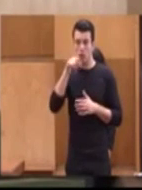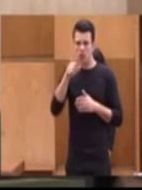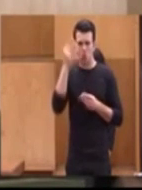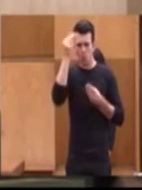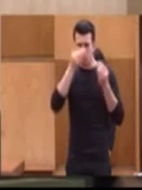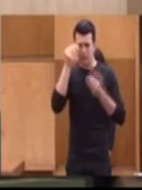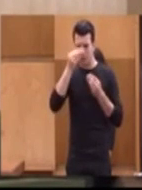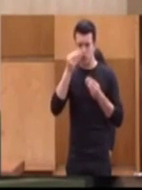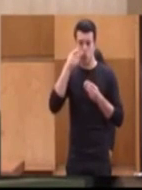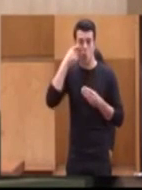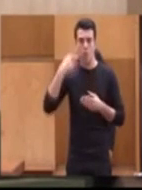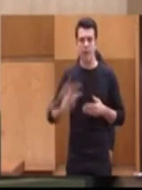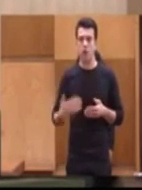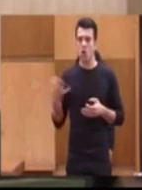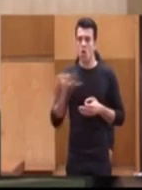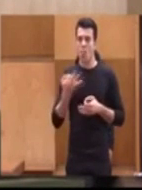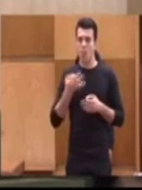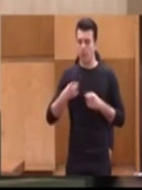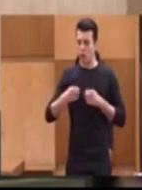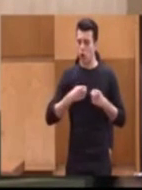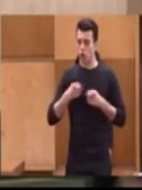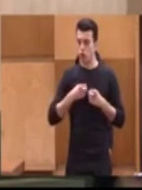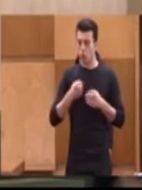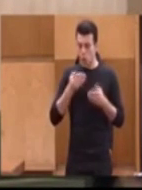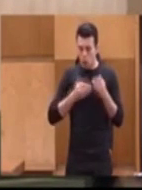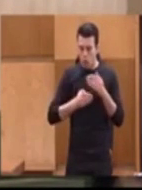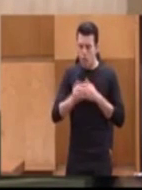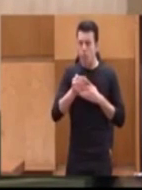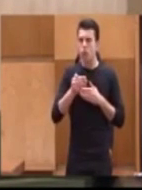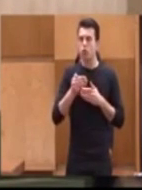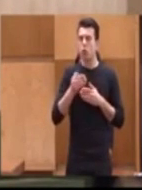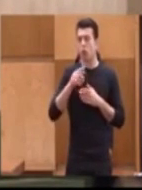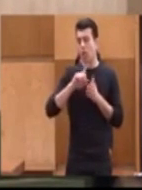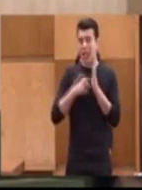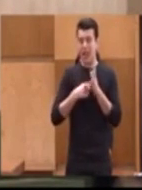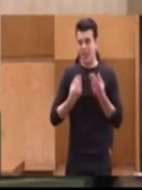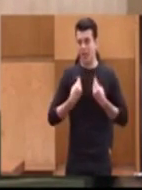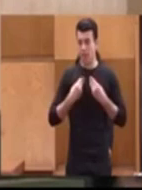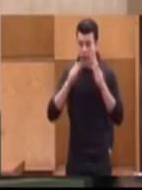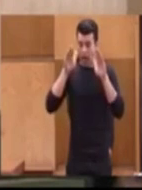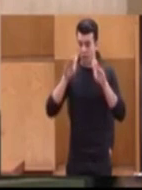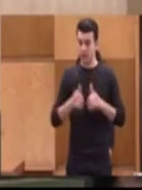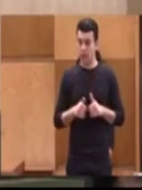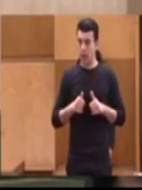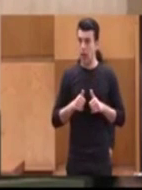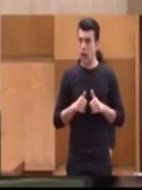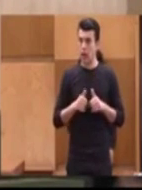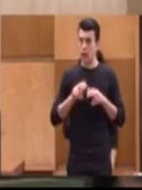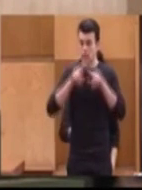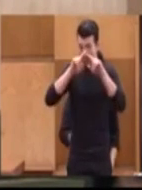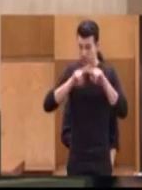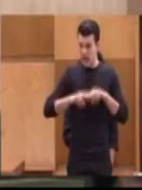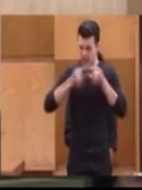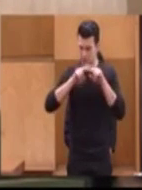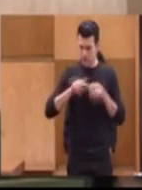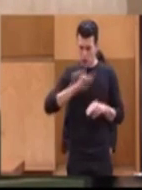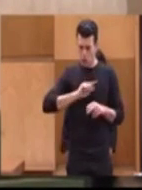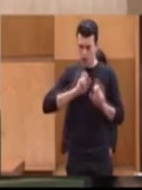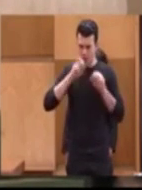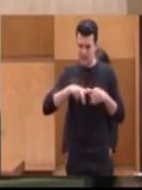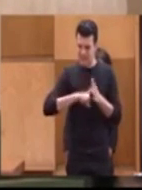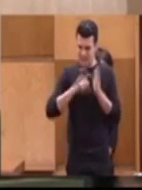pensamientos humanizados deben regir esas aspiraciones, esa ley de vida. Y al final, revisar sin conciencia esa ley